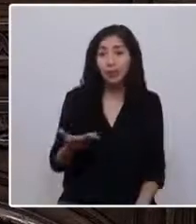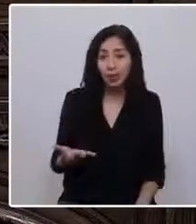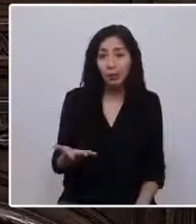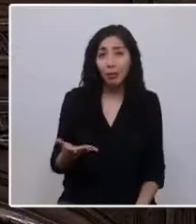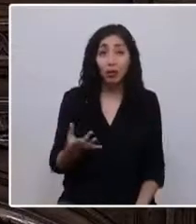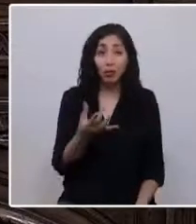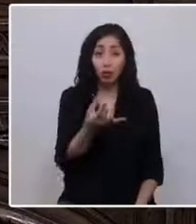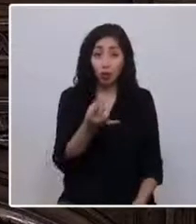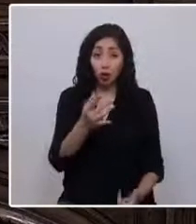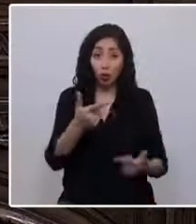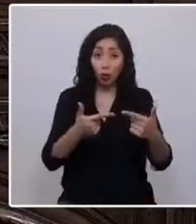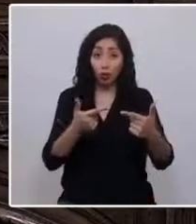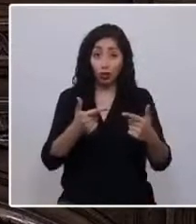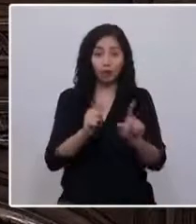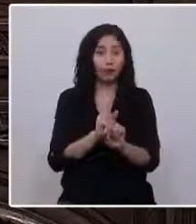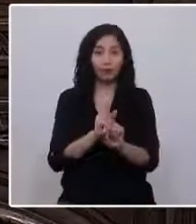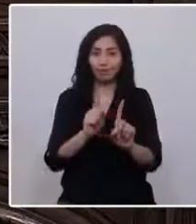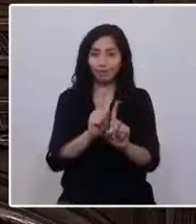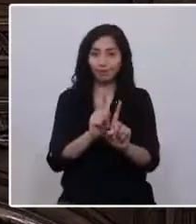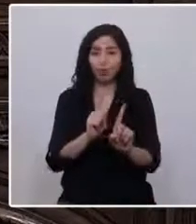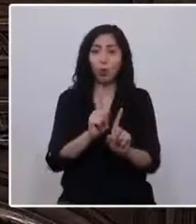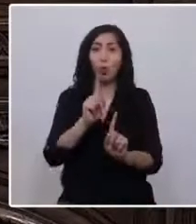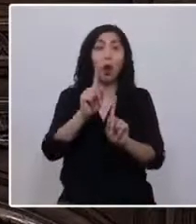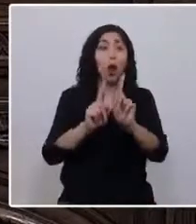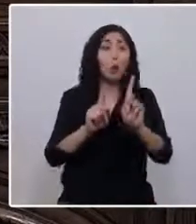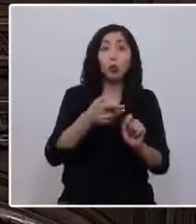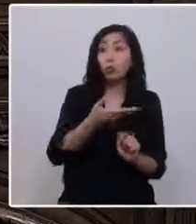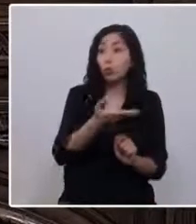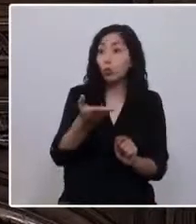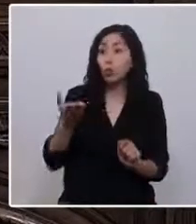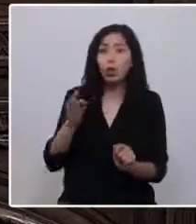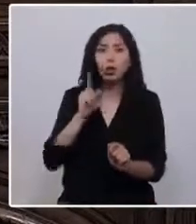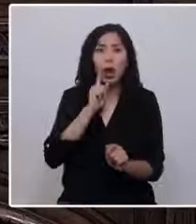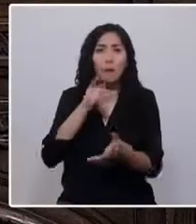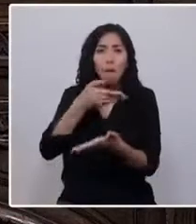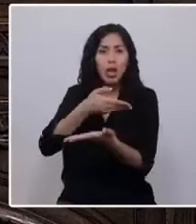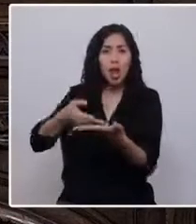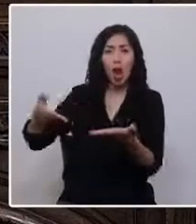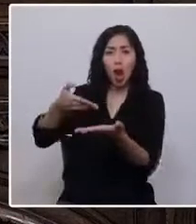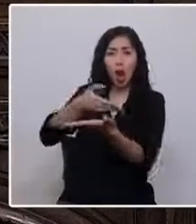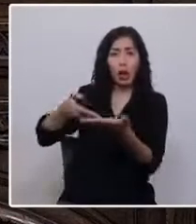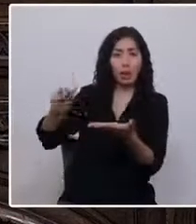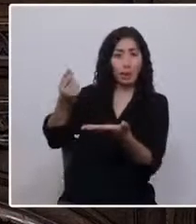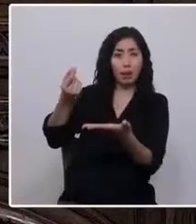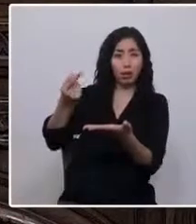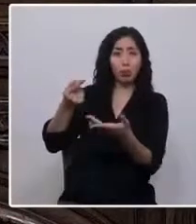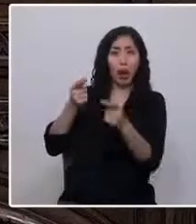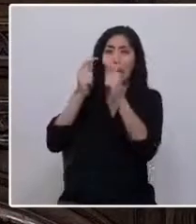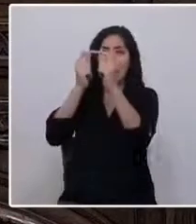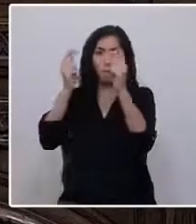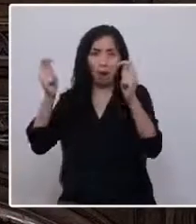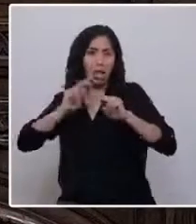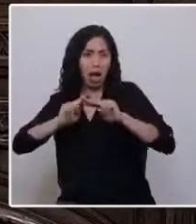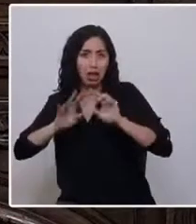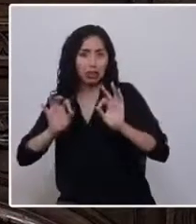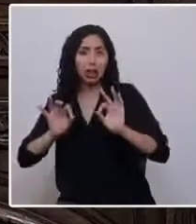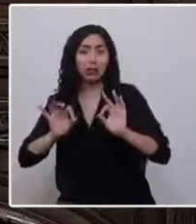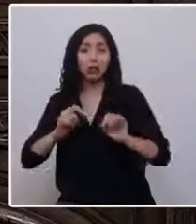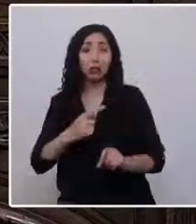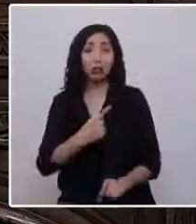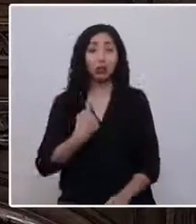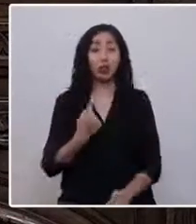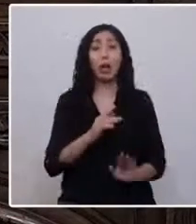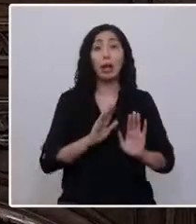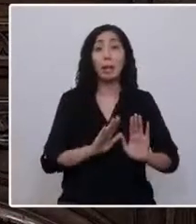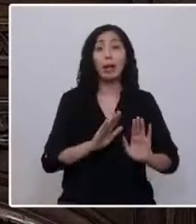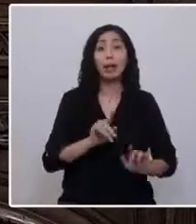política. Cuando algunos de ustedes tuvieron millones de pesos para hacer sus campañas, otros tuvimos que esperar el depósito